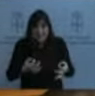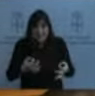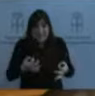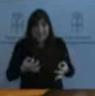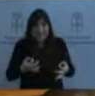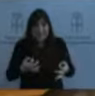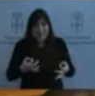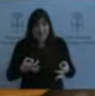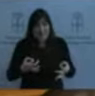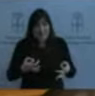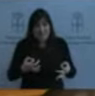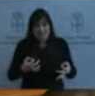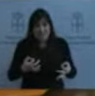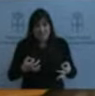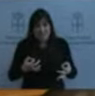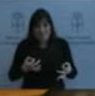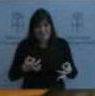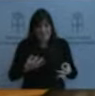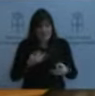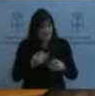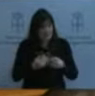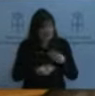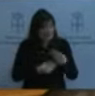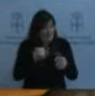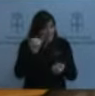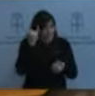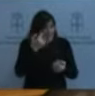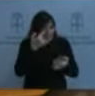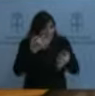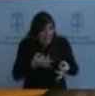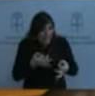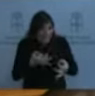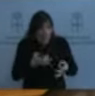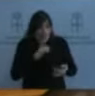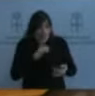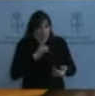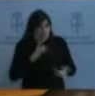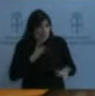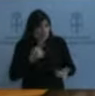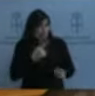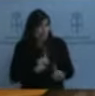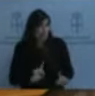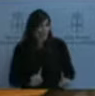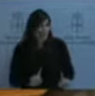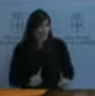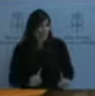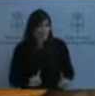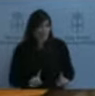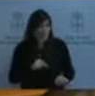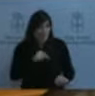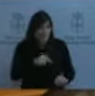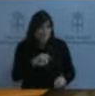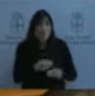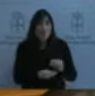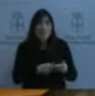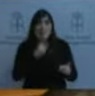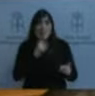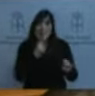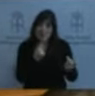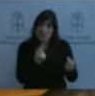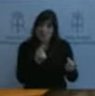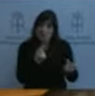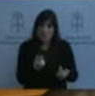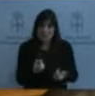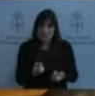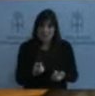una sola idea de cómo realmente lo hay que hacer. Y estas cosas hay que hacerlas con dinero y hay que tener recursos. Y, por tanto,